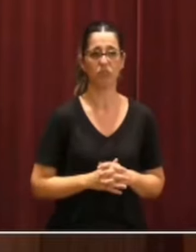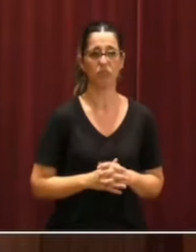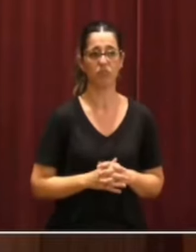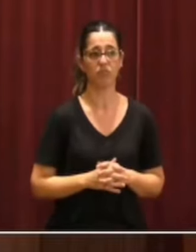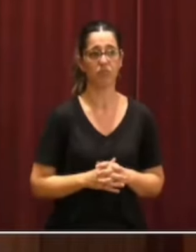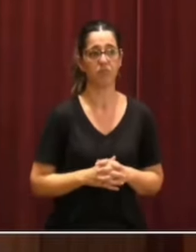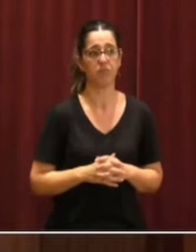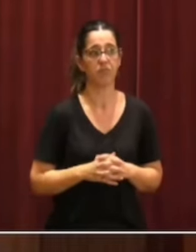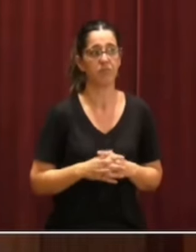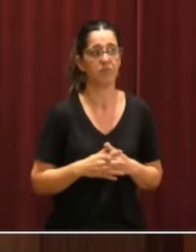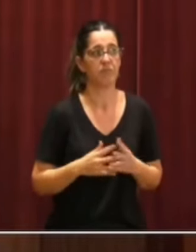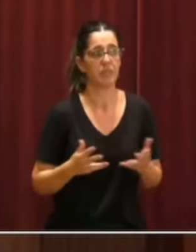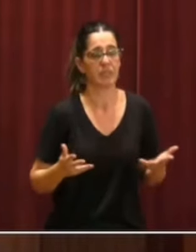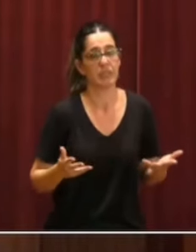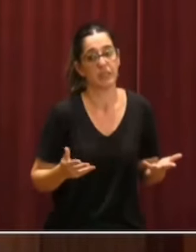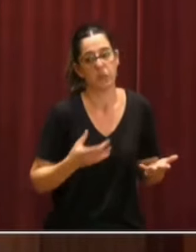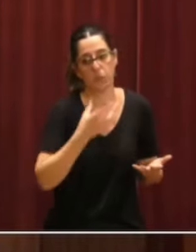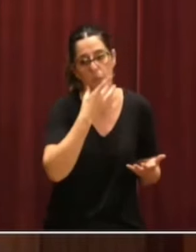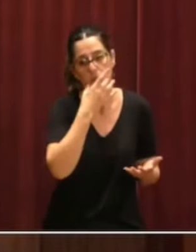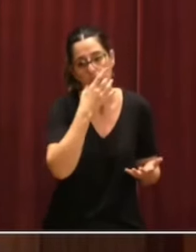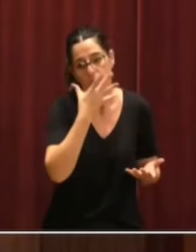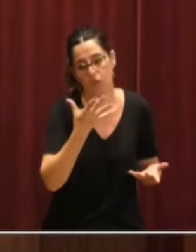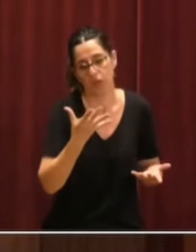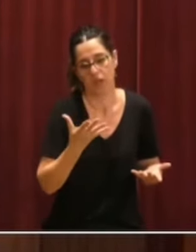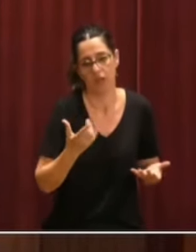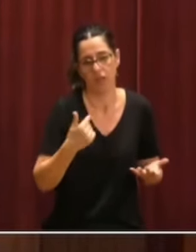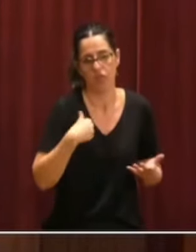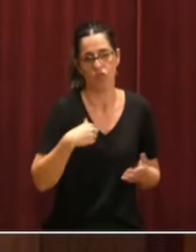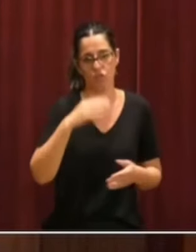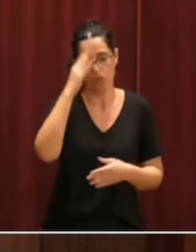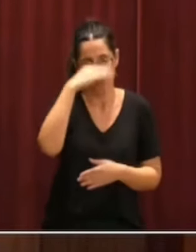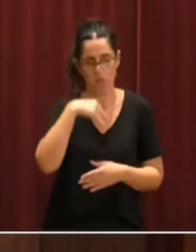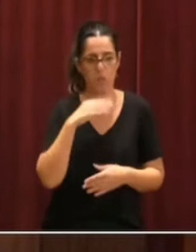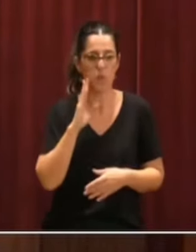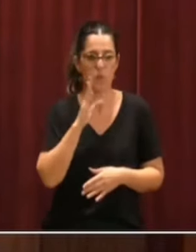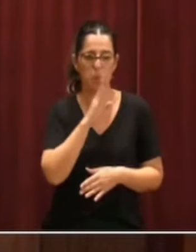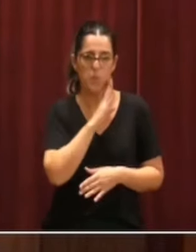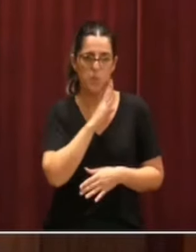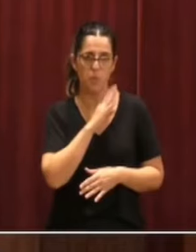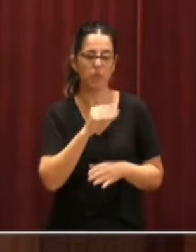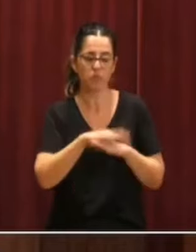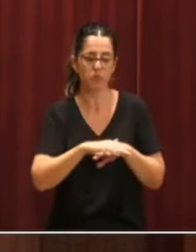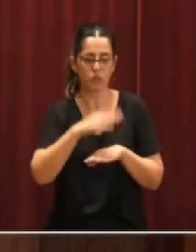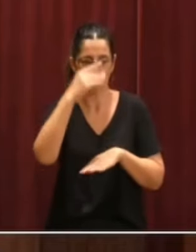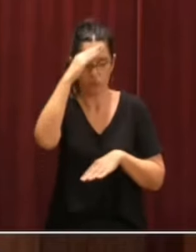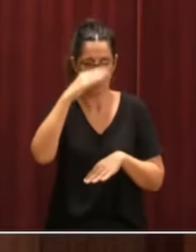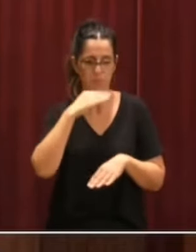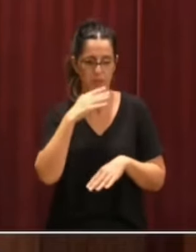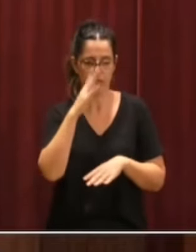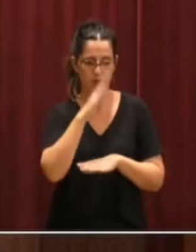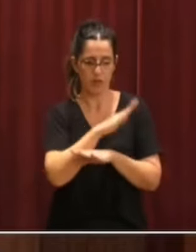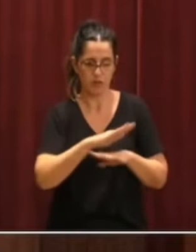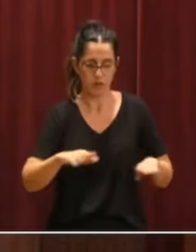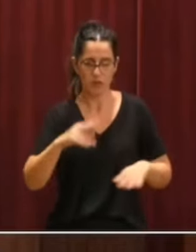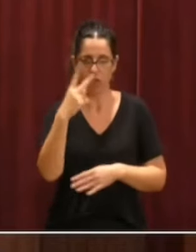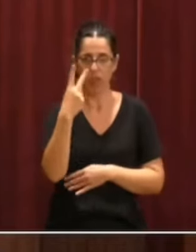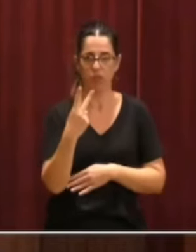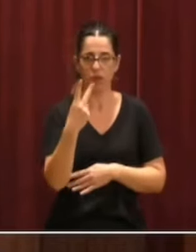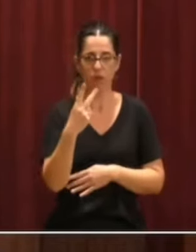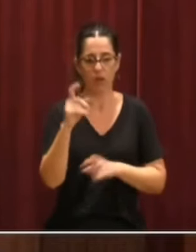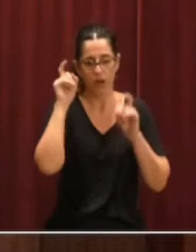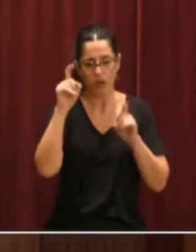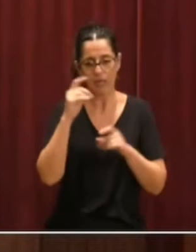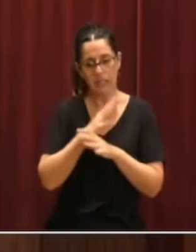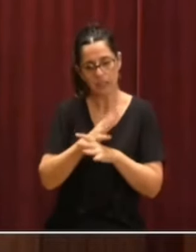Es que, tapense un poco las vergüenzas, porque es que yo, que soy padre de dos menores, si les tengo que educar sexualmente, lo